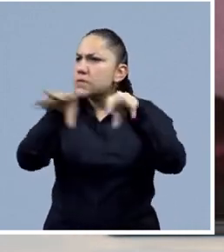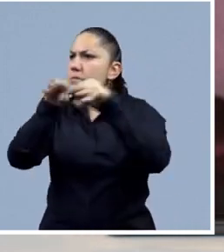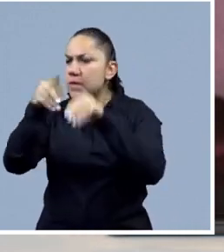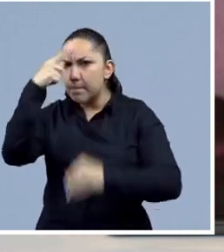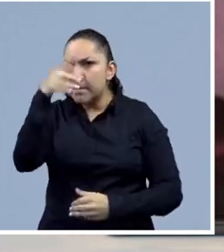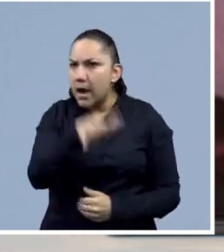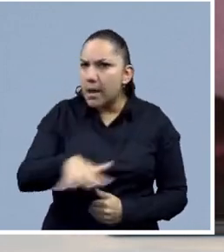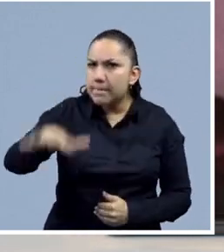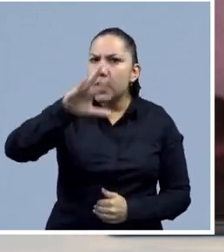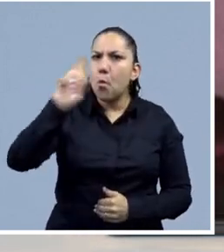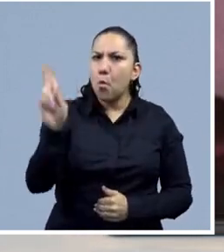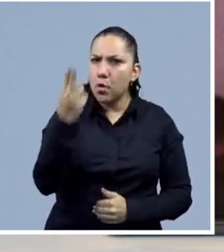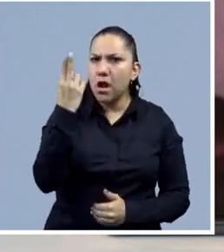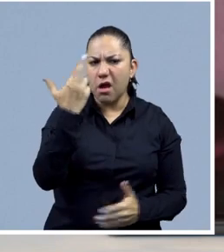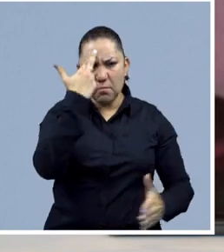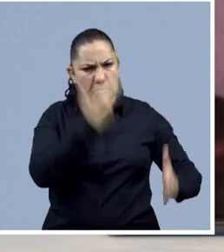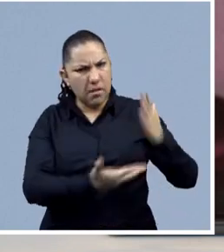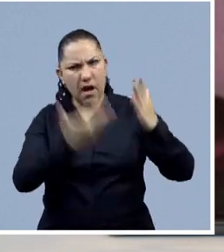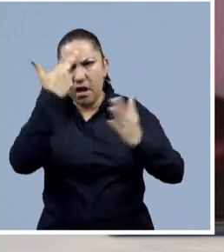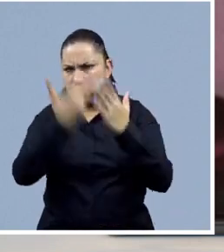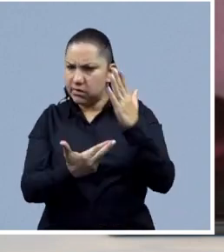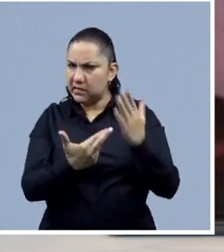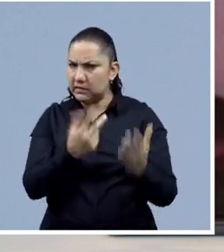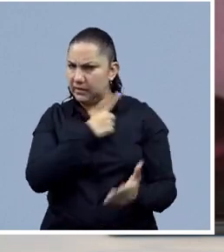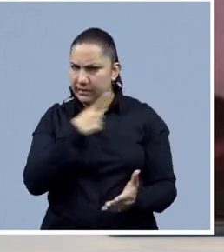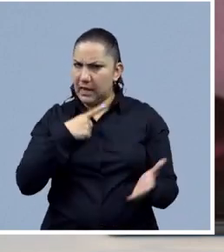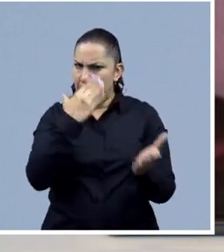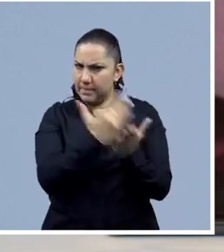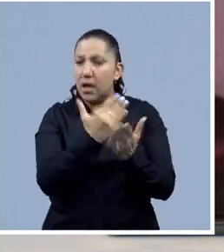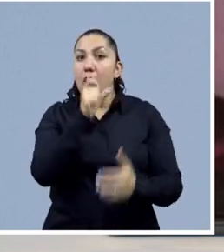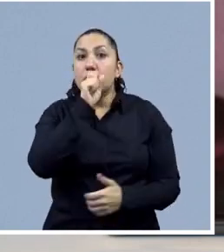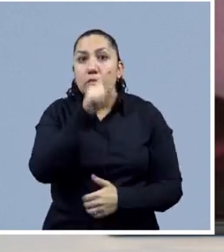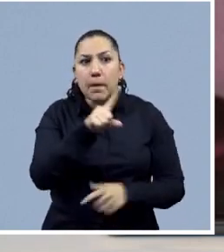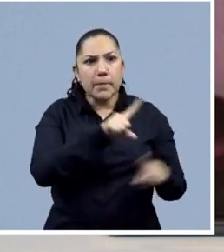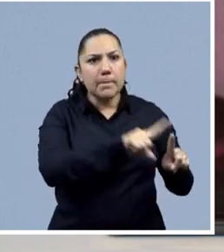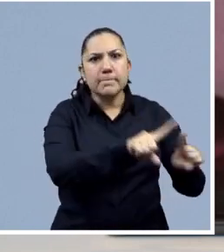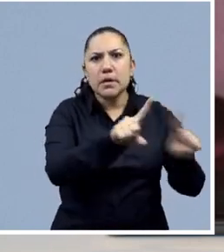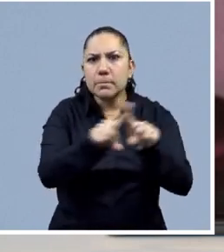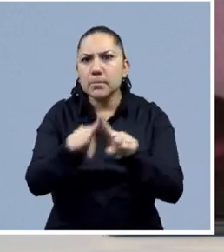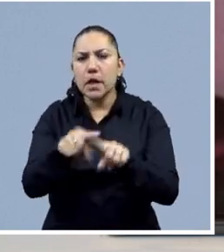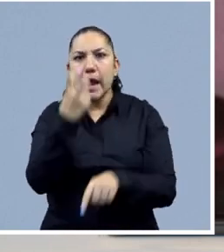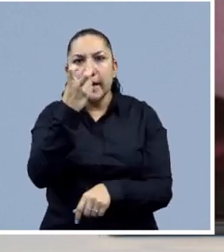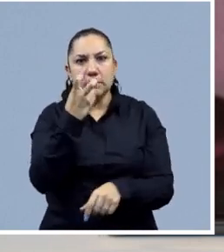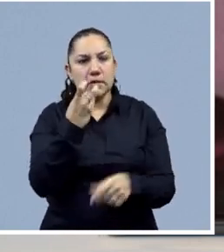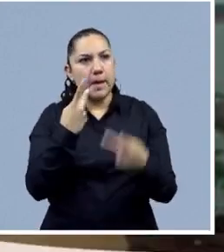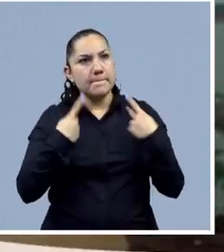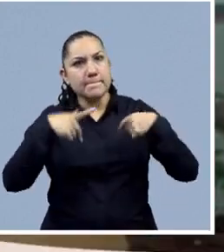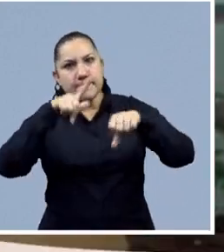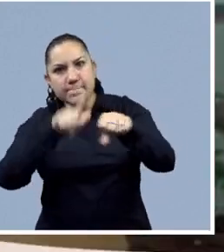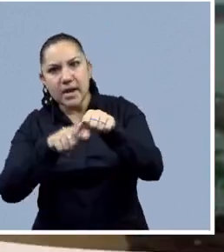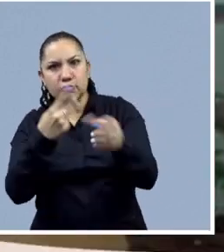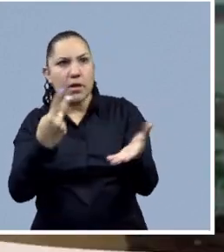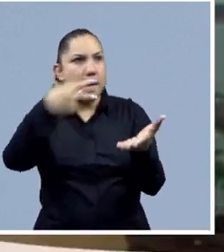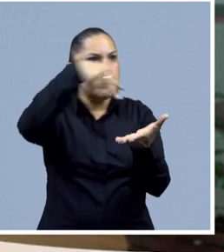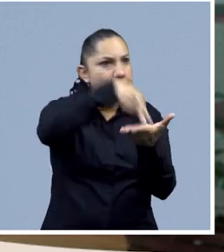la comunidad y donde también van a poder asistir a muchos casos personalmente. Cuéntanos un poquito más. Así es, Pau. Estas campañas que